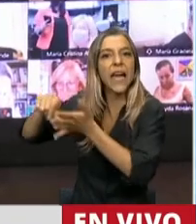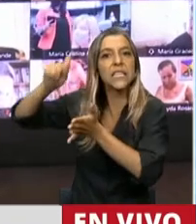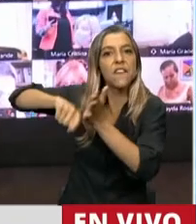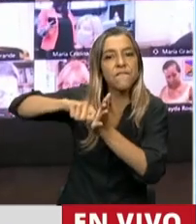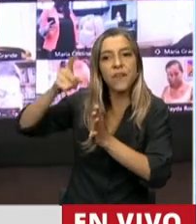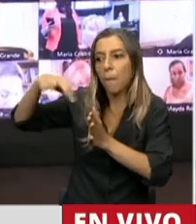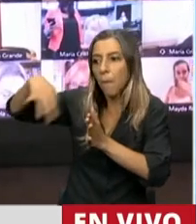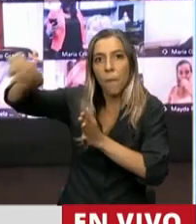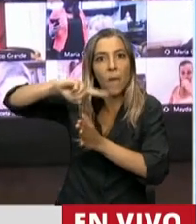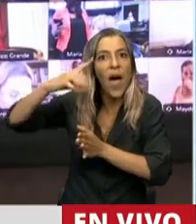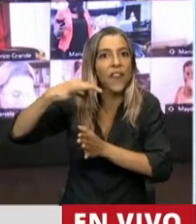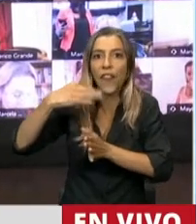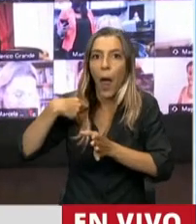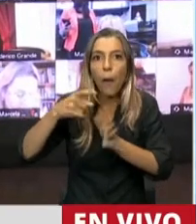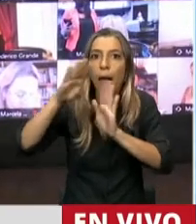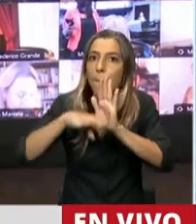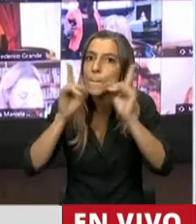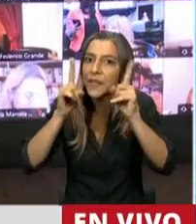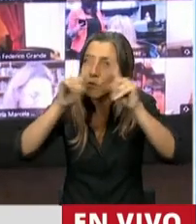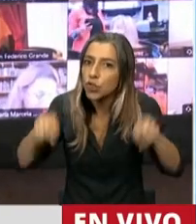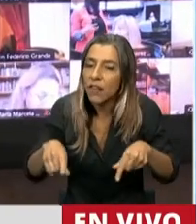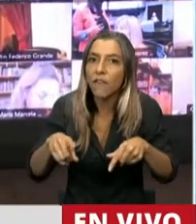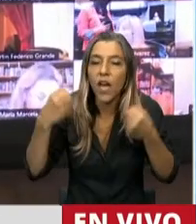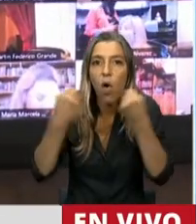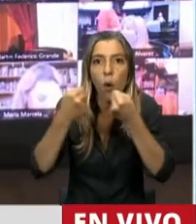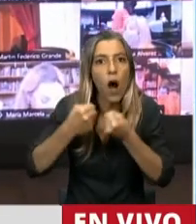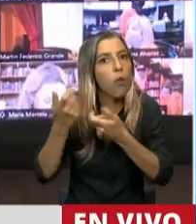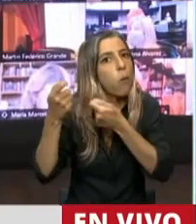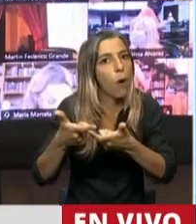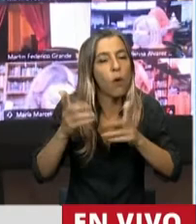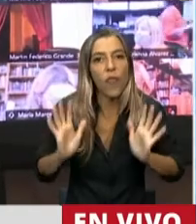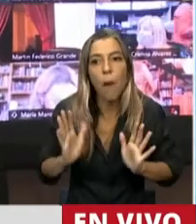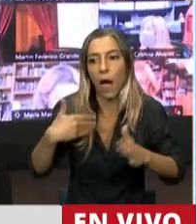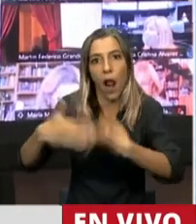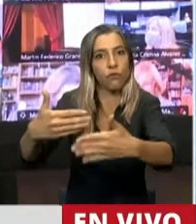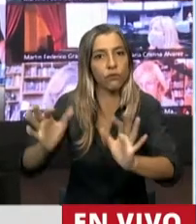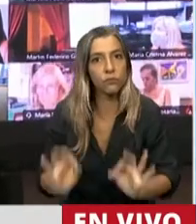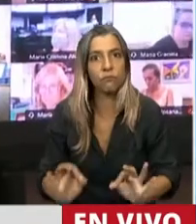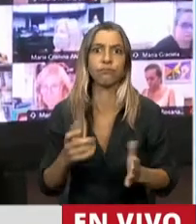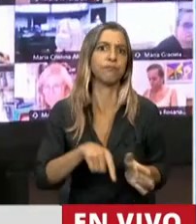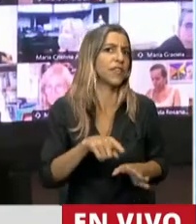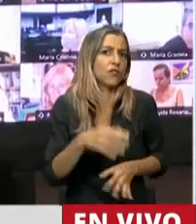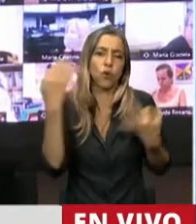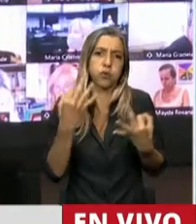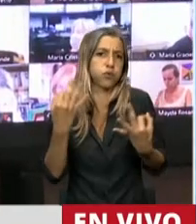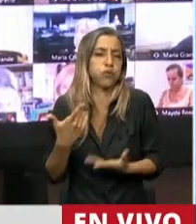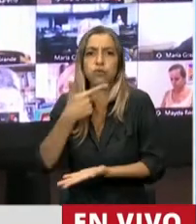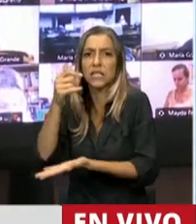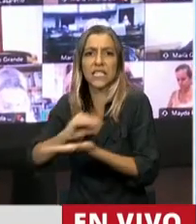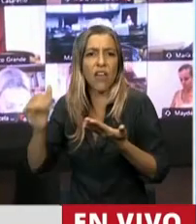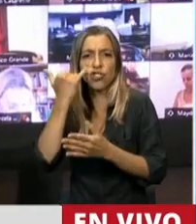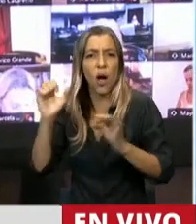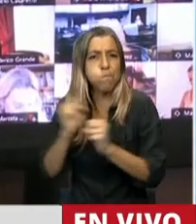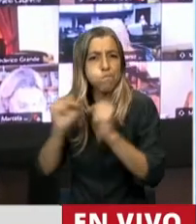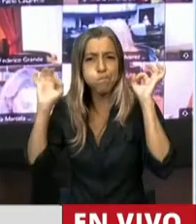Señor presidente, porque hubo acuerdo y unanimidad en la comisión y porque vienen con alta aprobación del Senado, y también decir que son